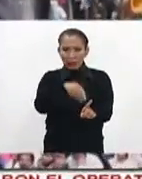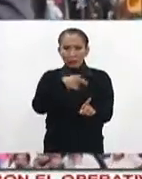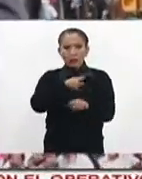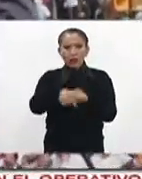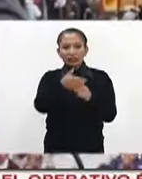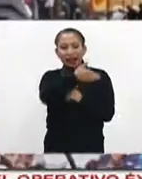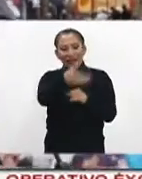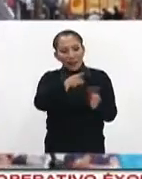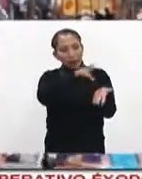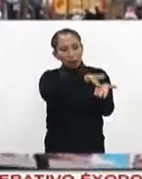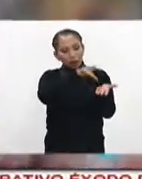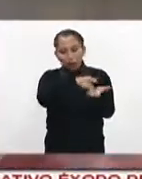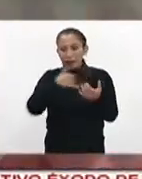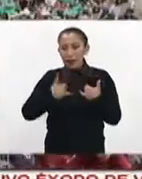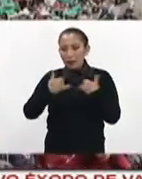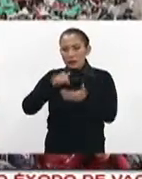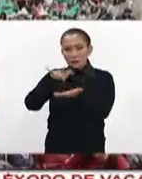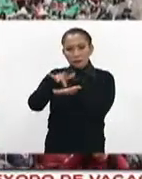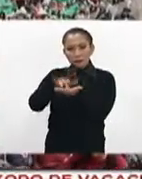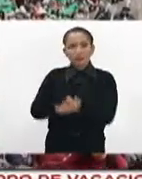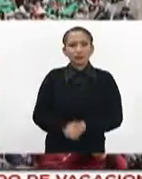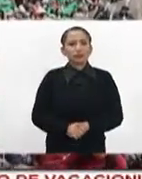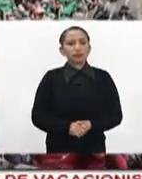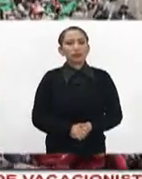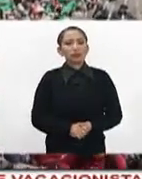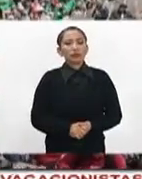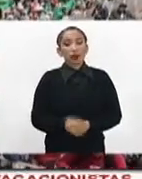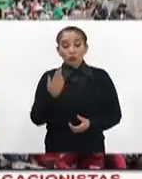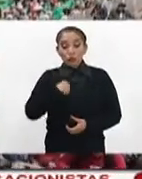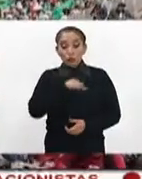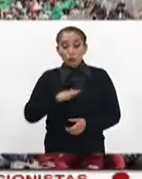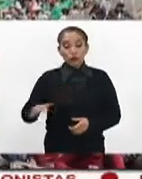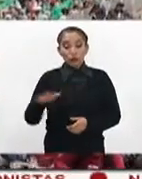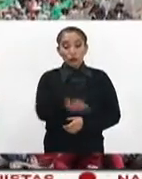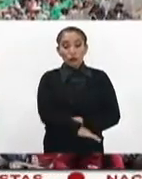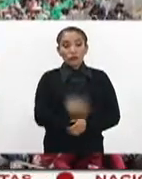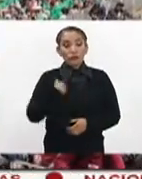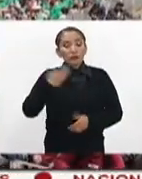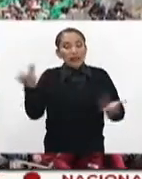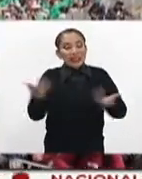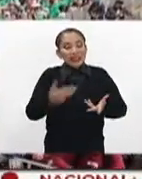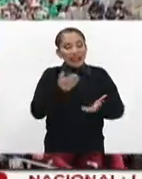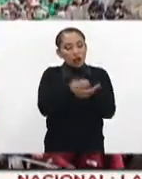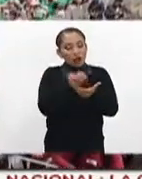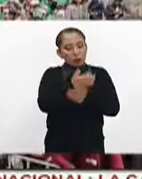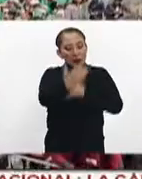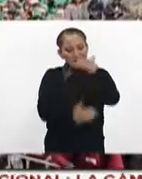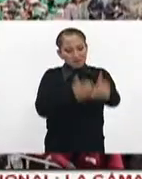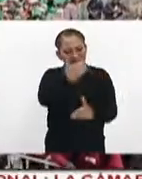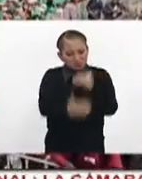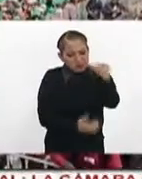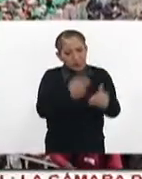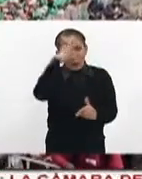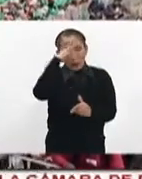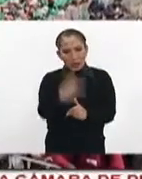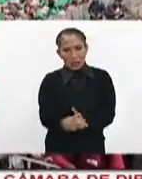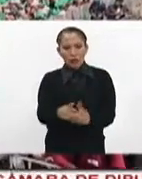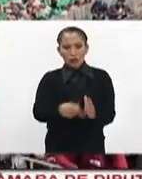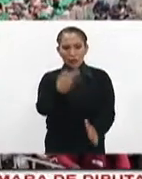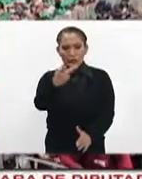el campo y apoyar a los jóvenes. Vamos a reactivar la economía del país.